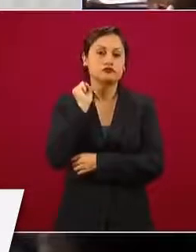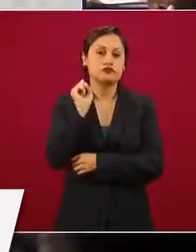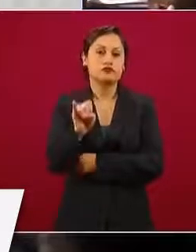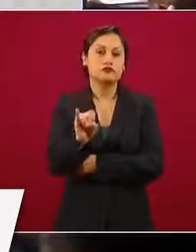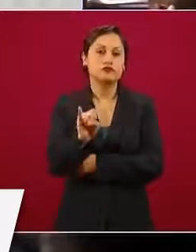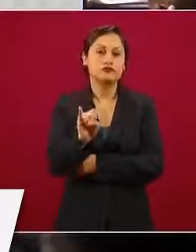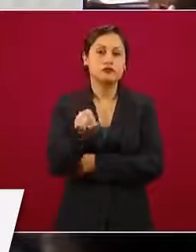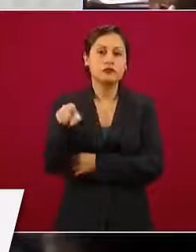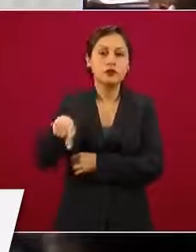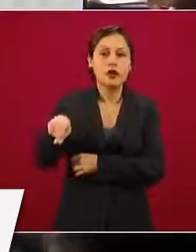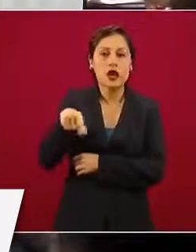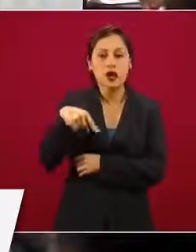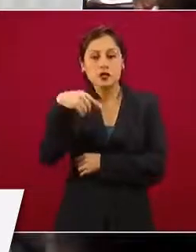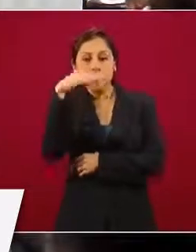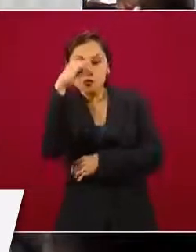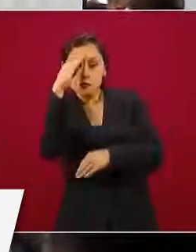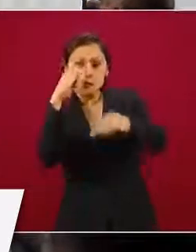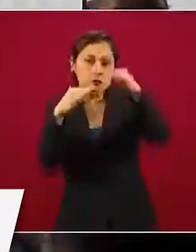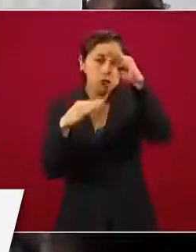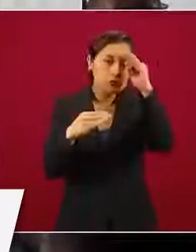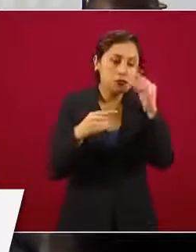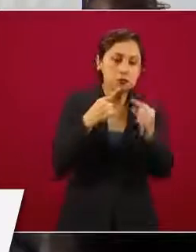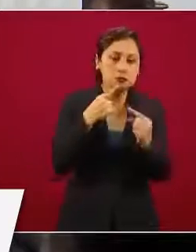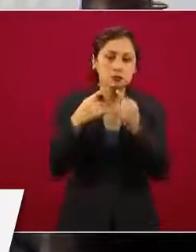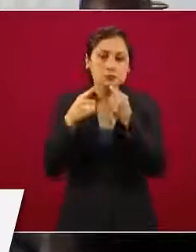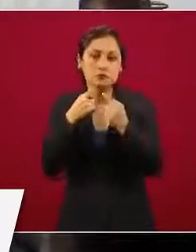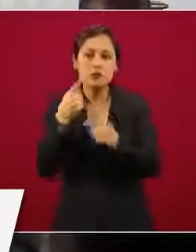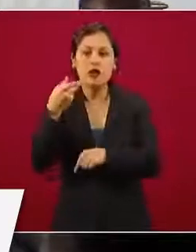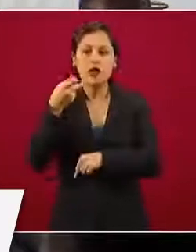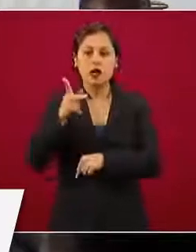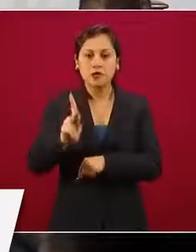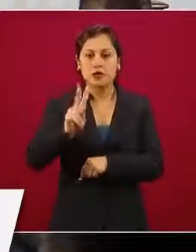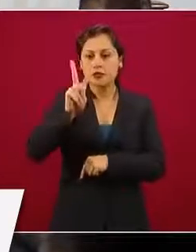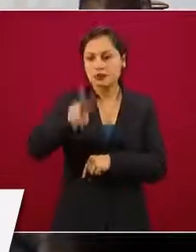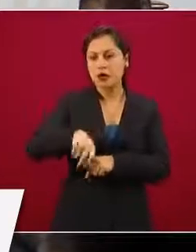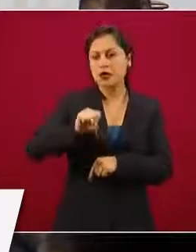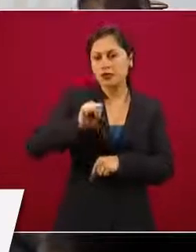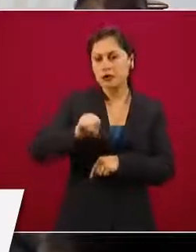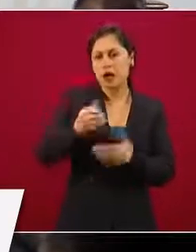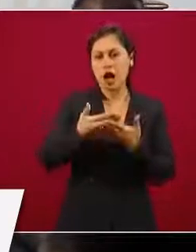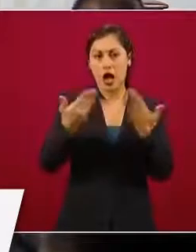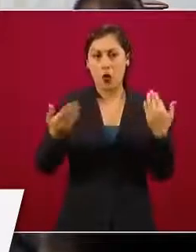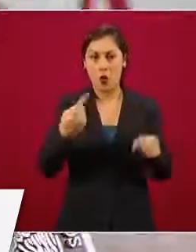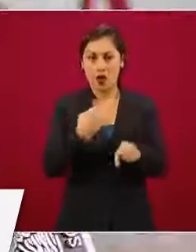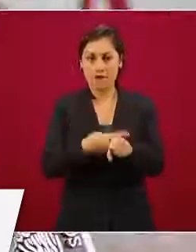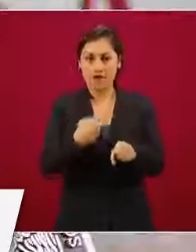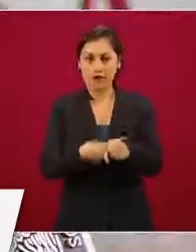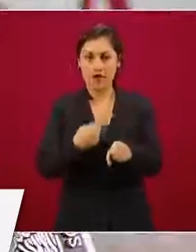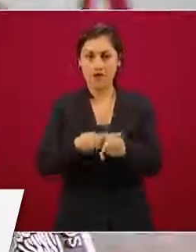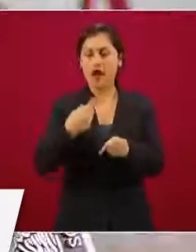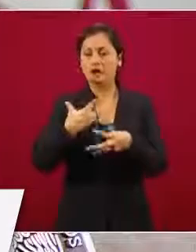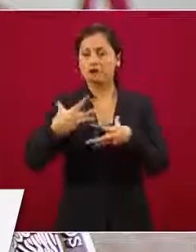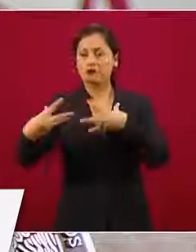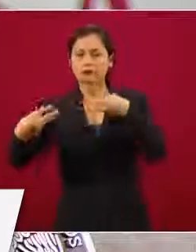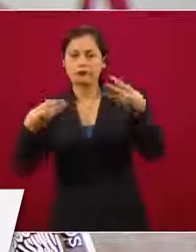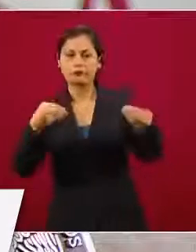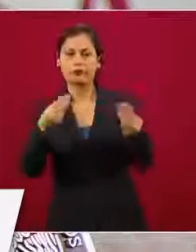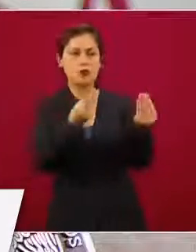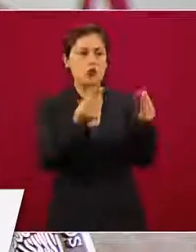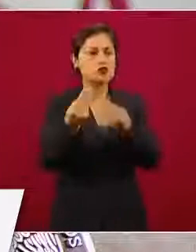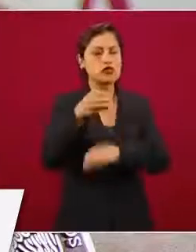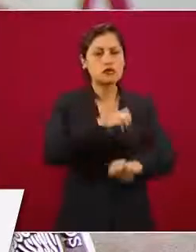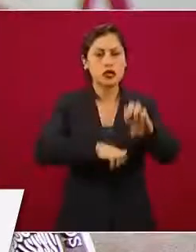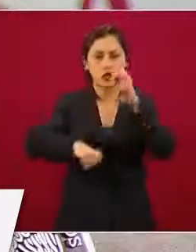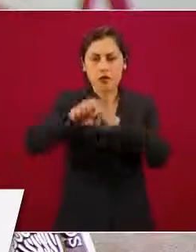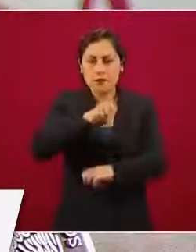producto de la pandemia hay muchas industrias, muchas empresas, el propio sector público que ha abierto estos